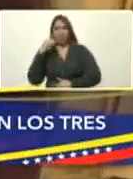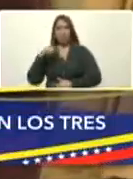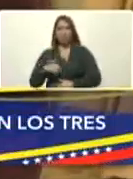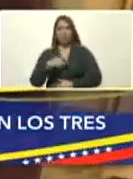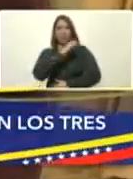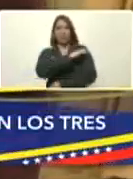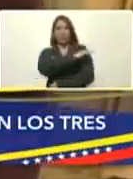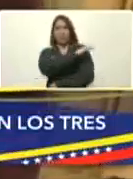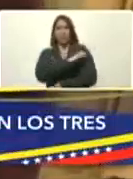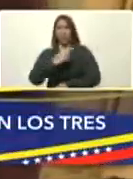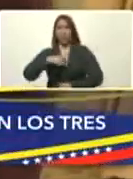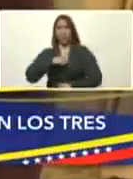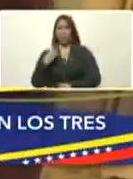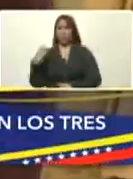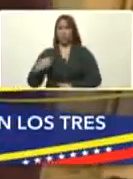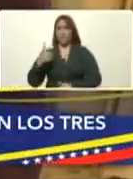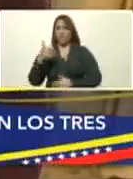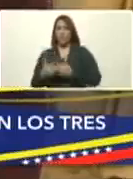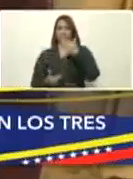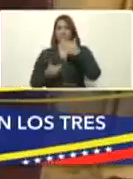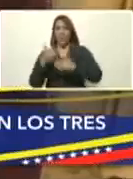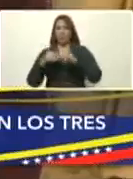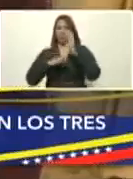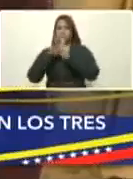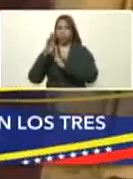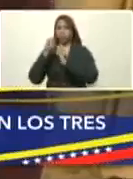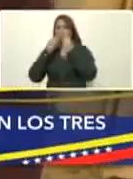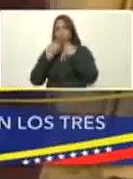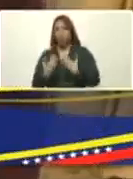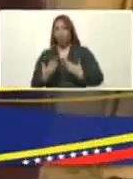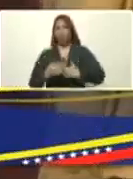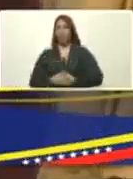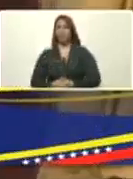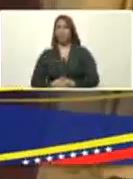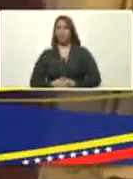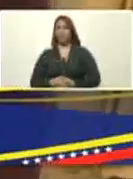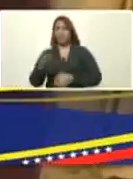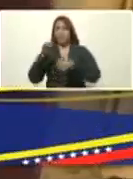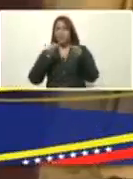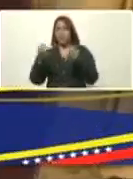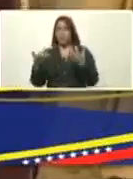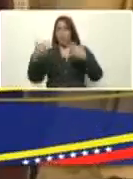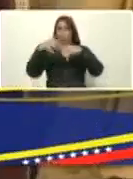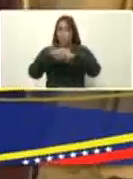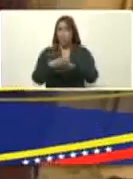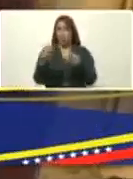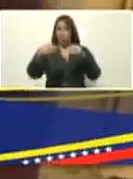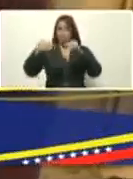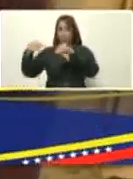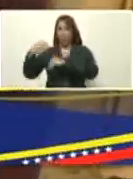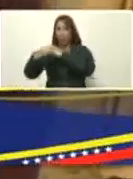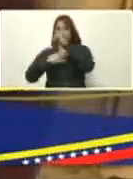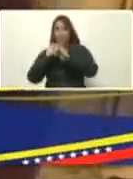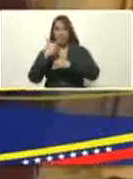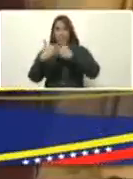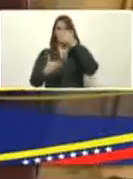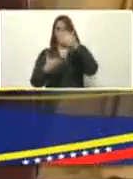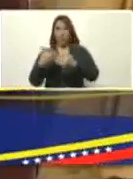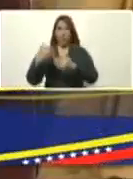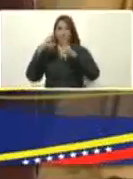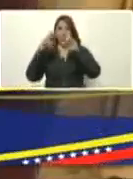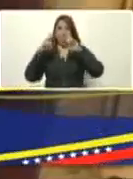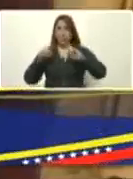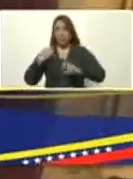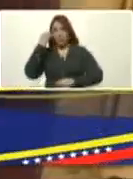clínico. Hemos tenido progreso. Esto es una muy buena situación, las alianzas internacionales para avanzar en investigación. Y